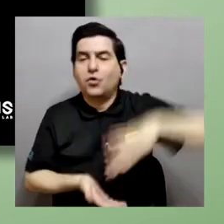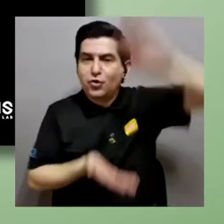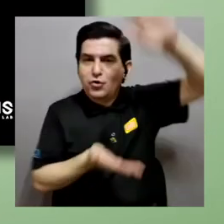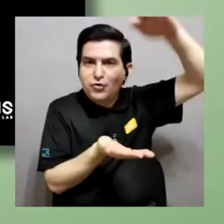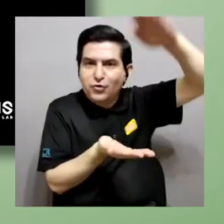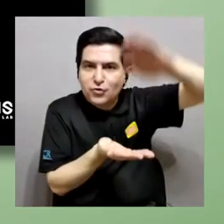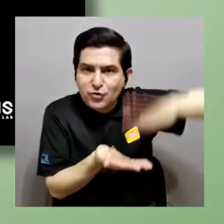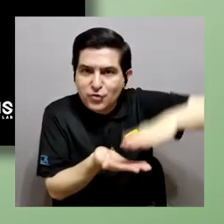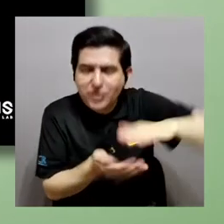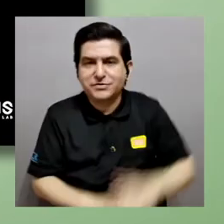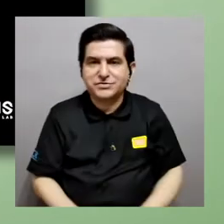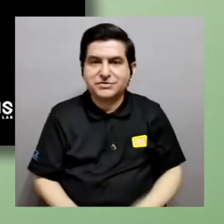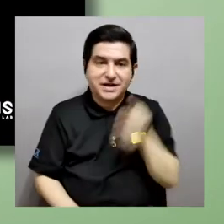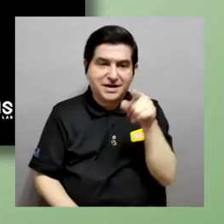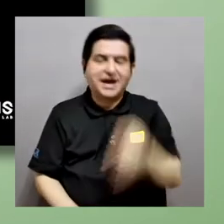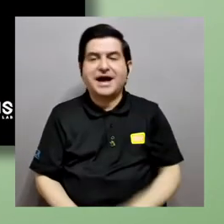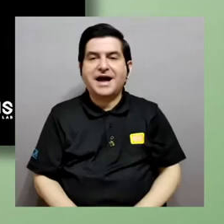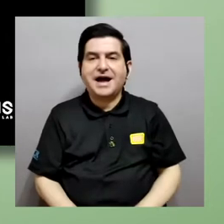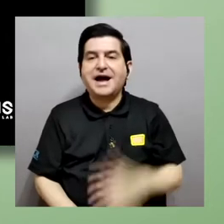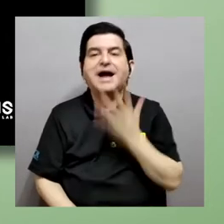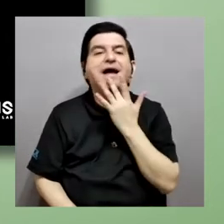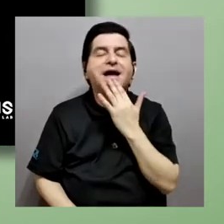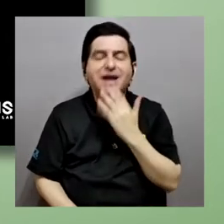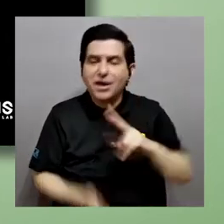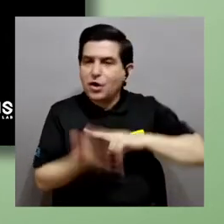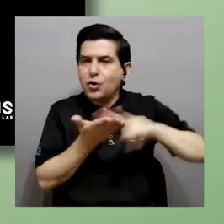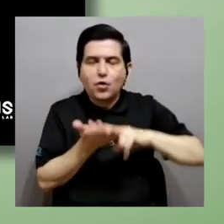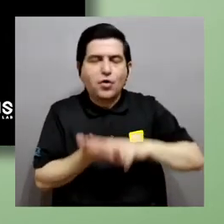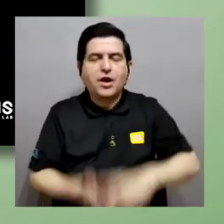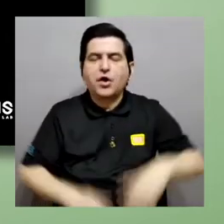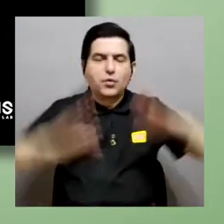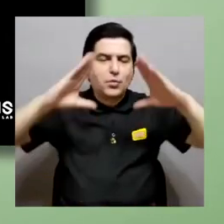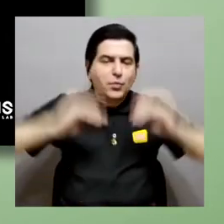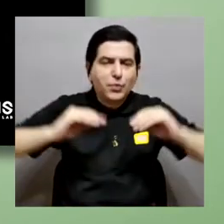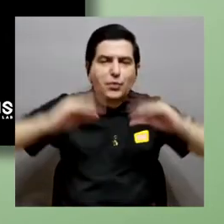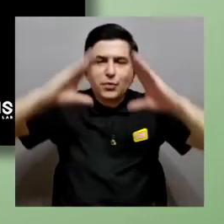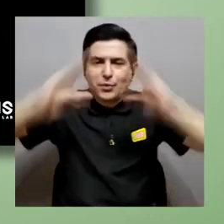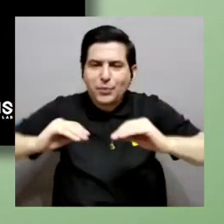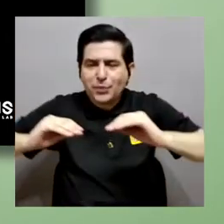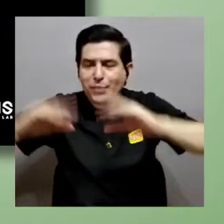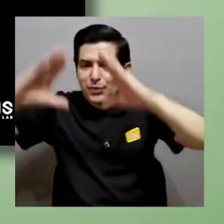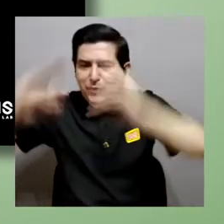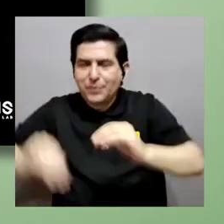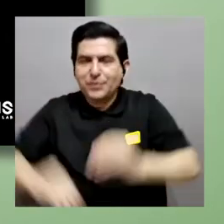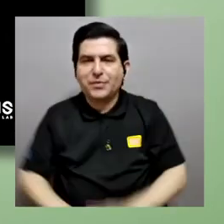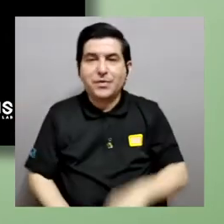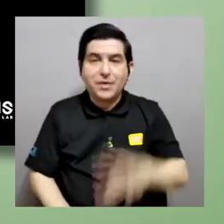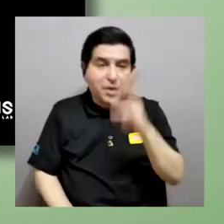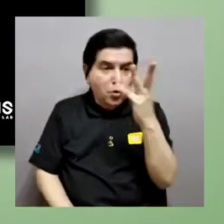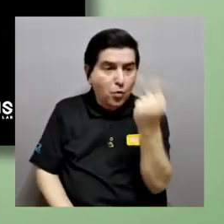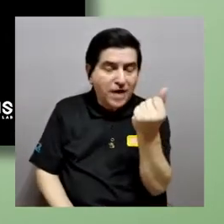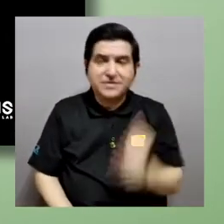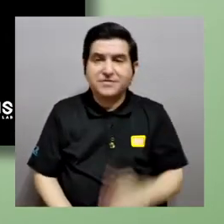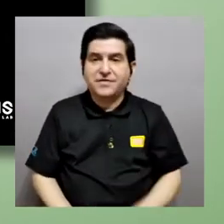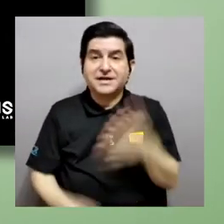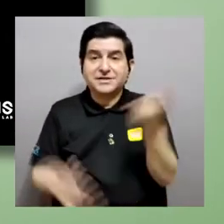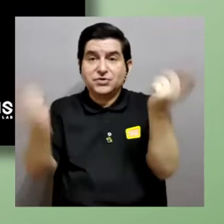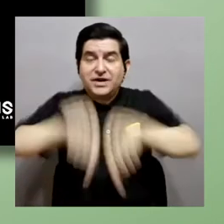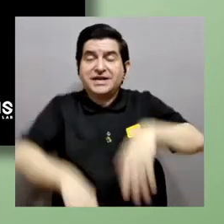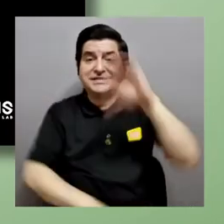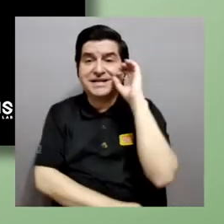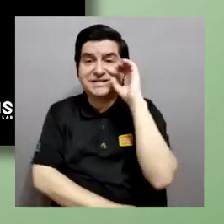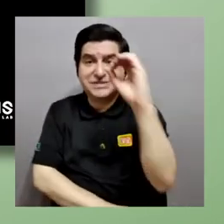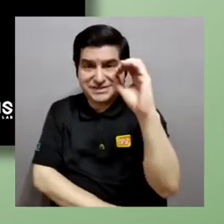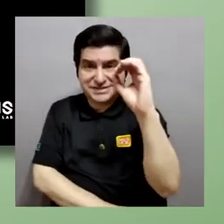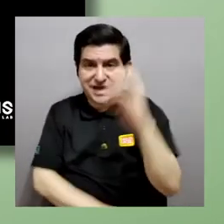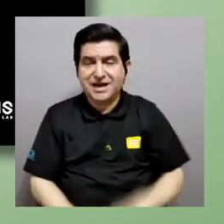fluorescencia, el color verde, y poco a poco se va apagando, y como vemos, la cuantificación básicamente se vuelve cero, esos